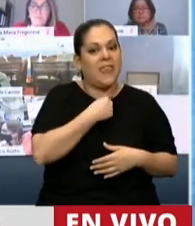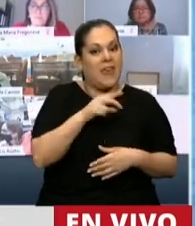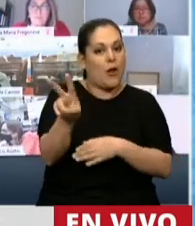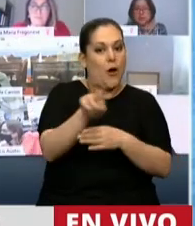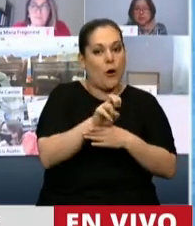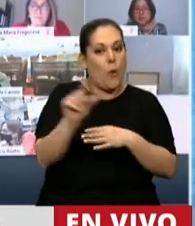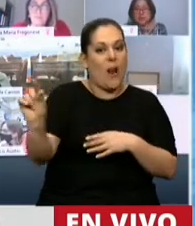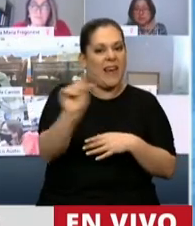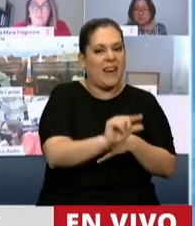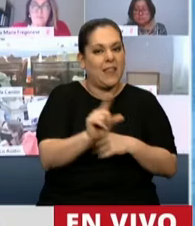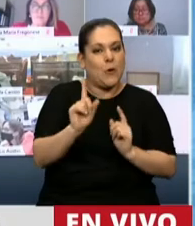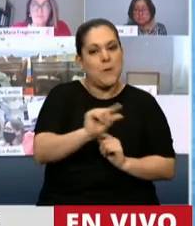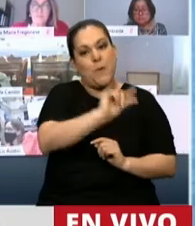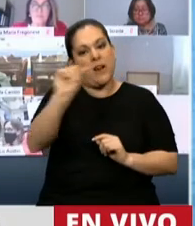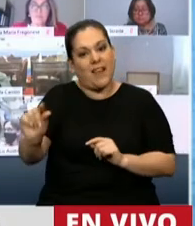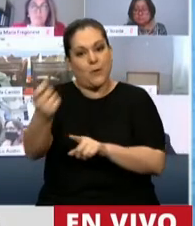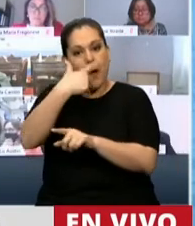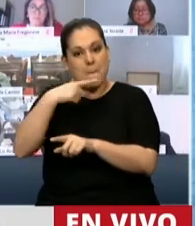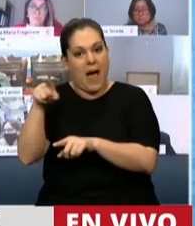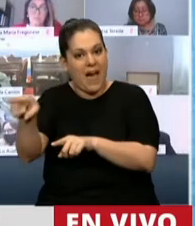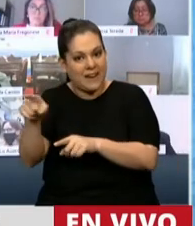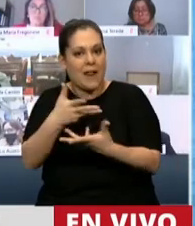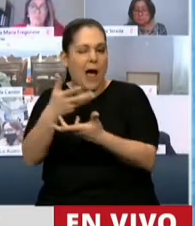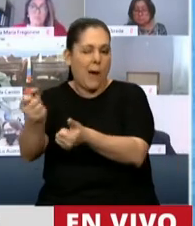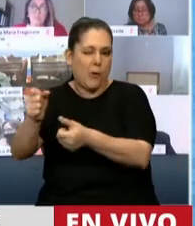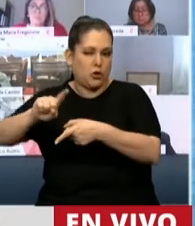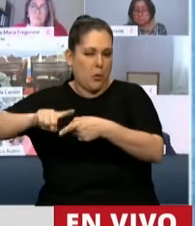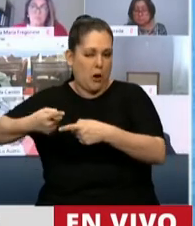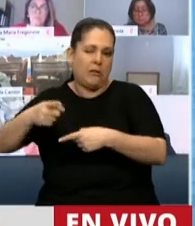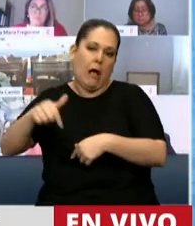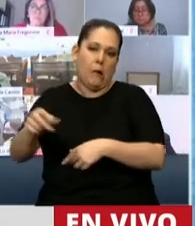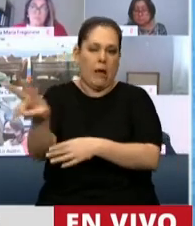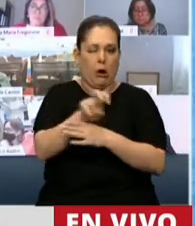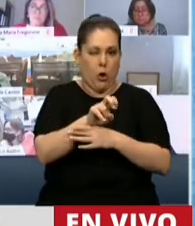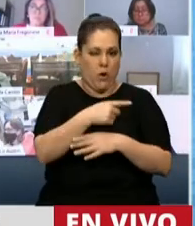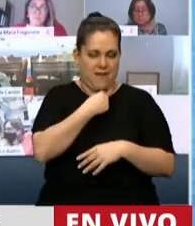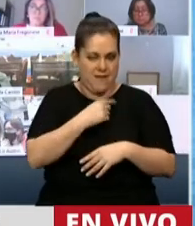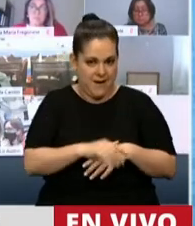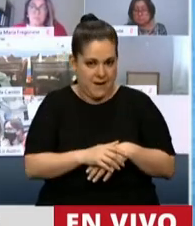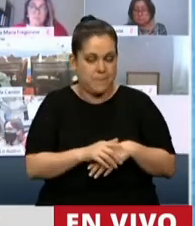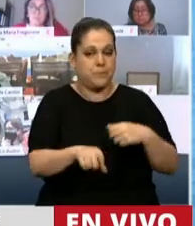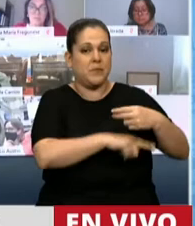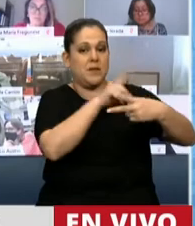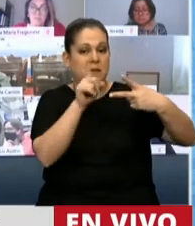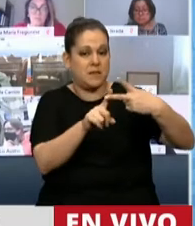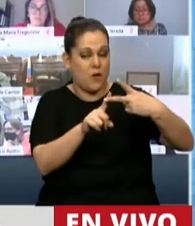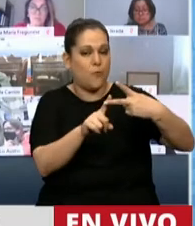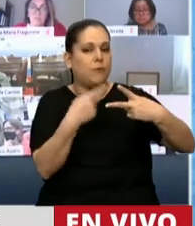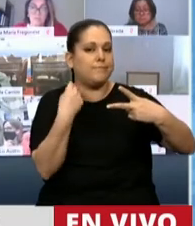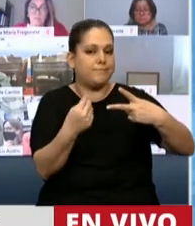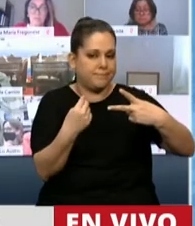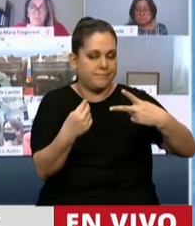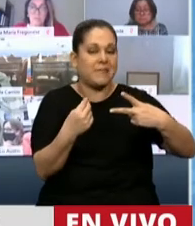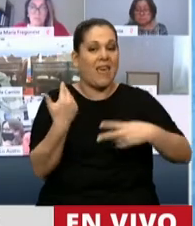que le dio a Macri como apoyo político, y después también está relacionado con la cínica votación